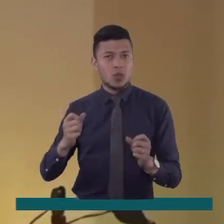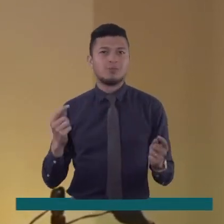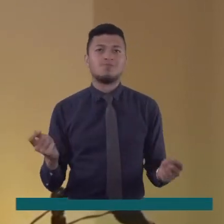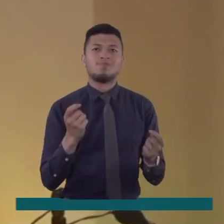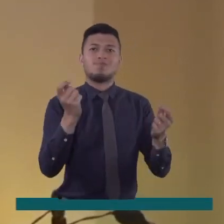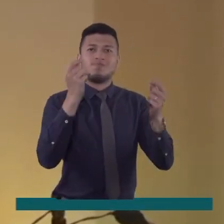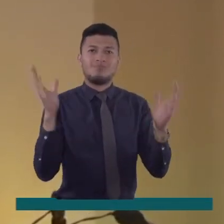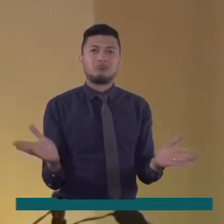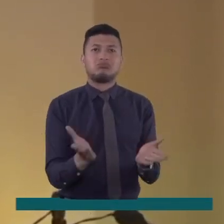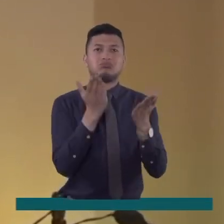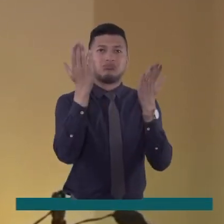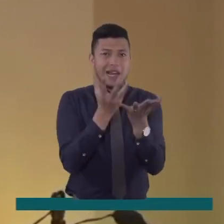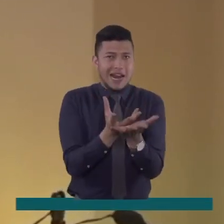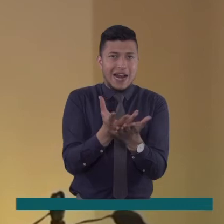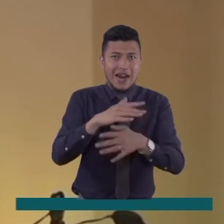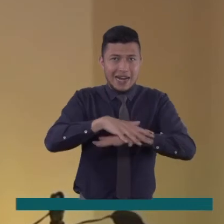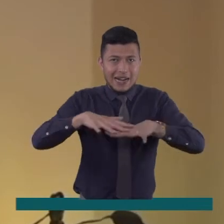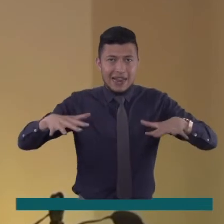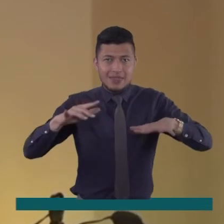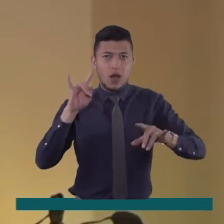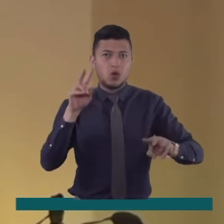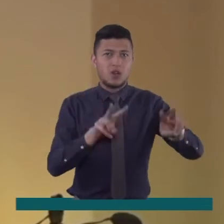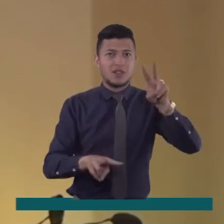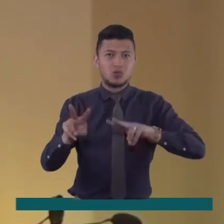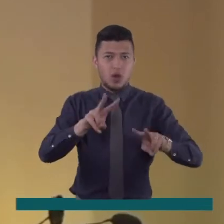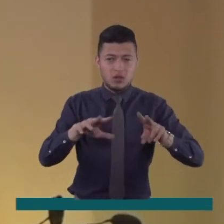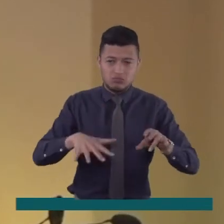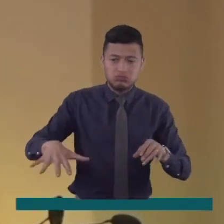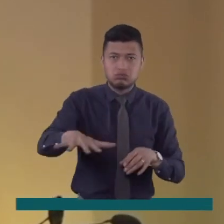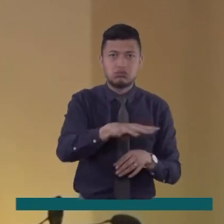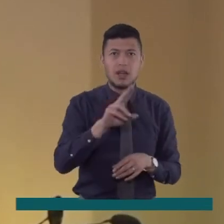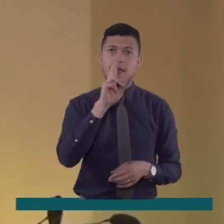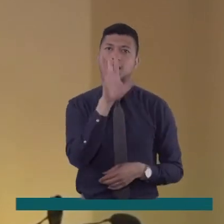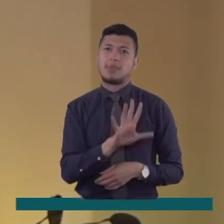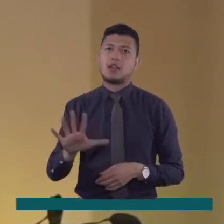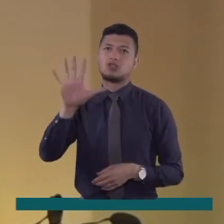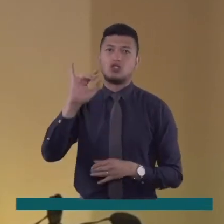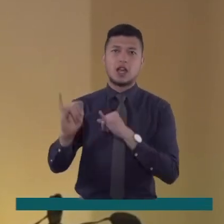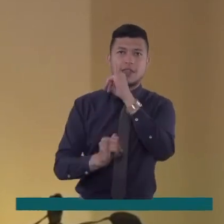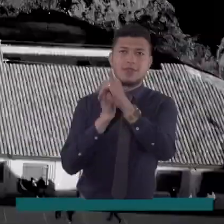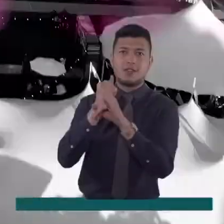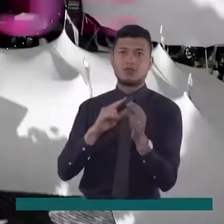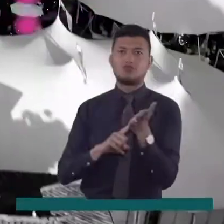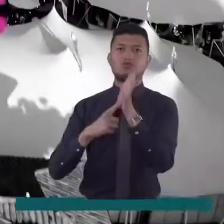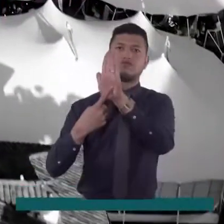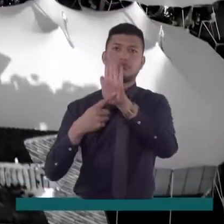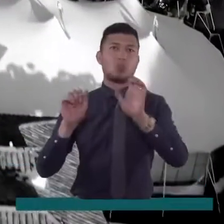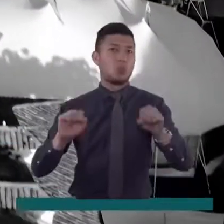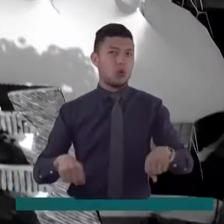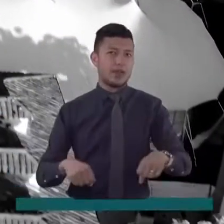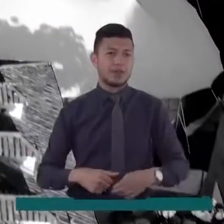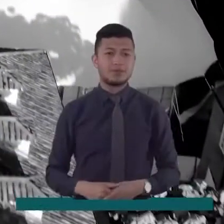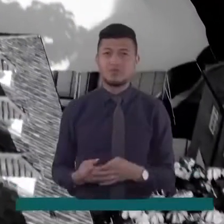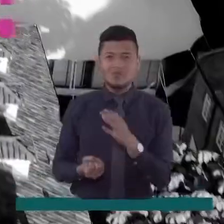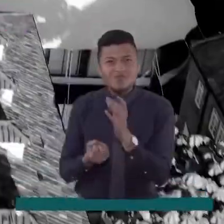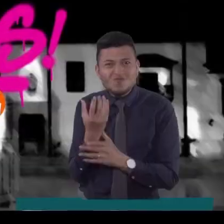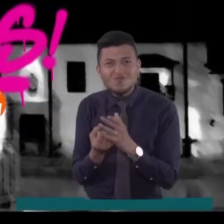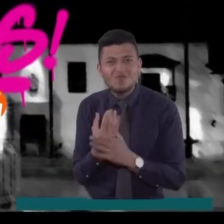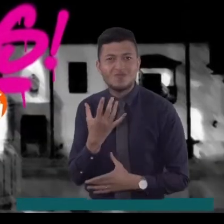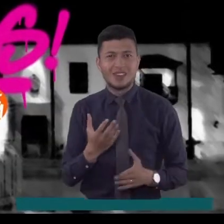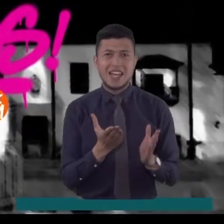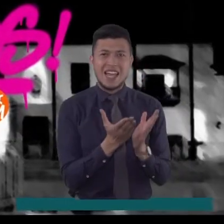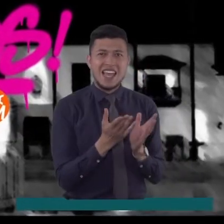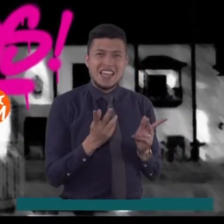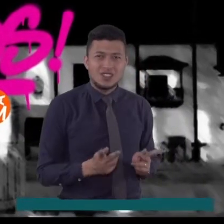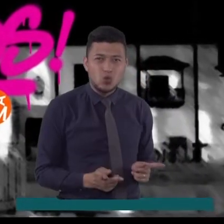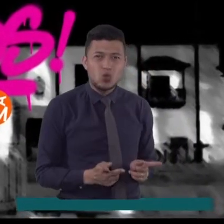generar una red audiovisual local con proyecciones nacionales e internacionales. Todos los productores, estudiantes